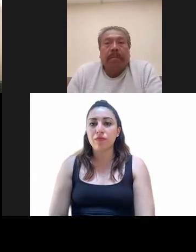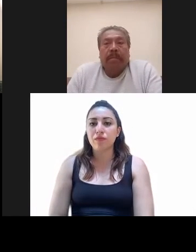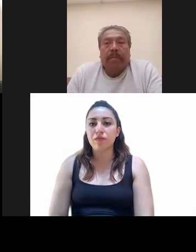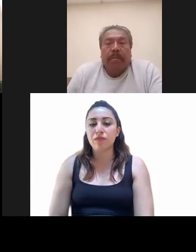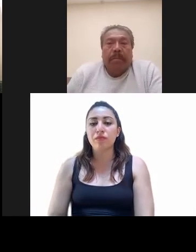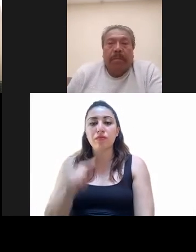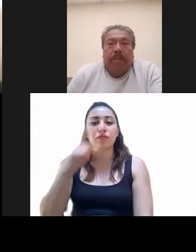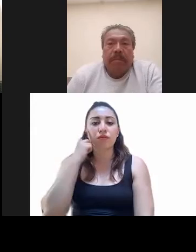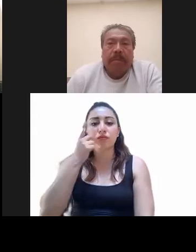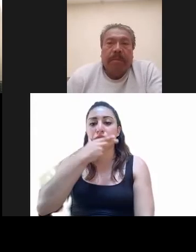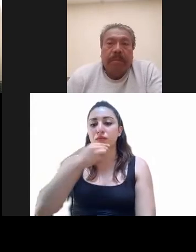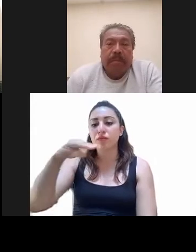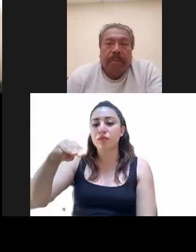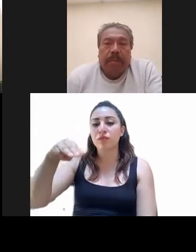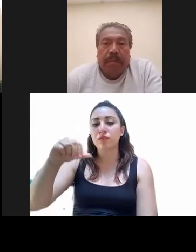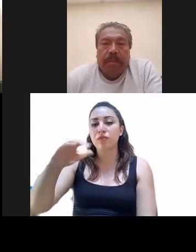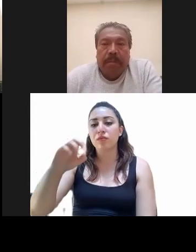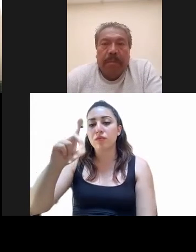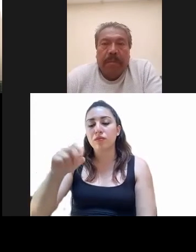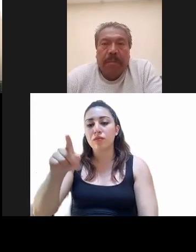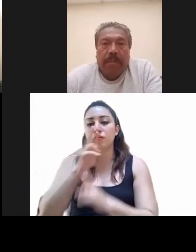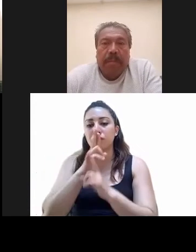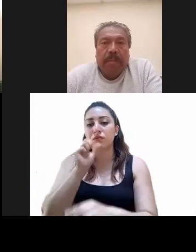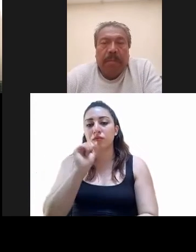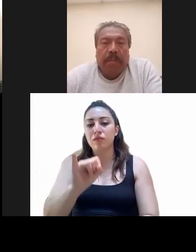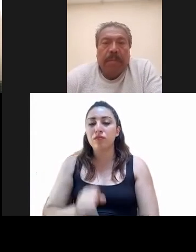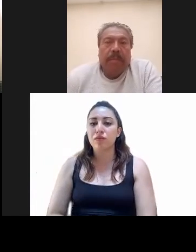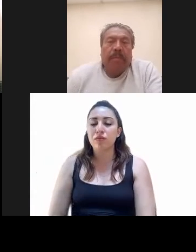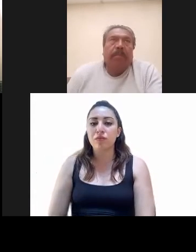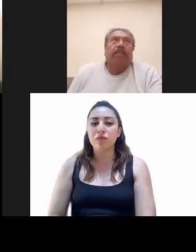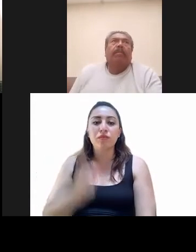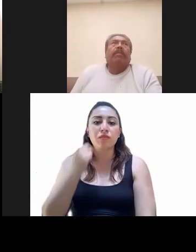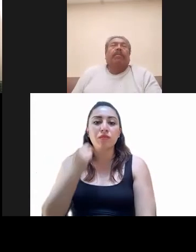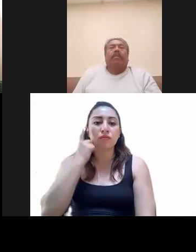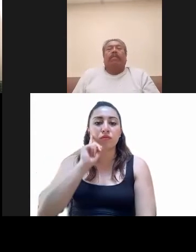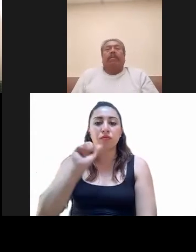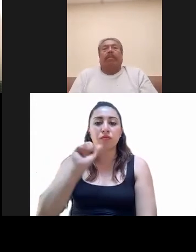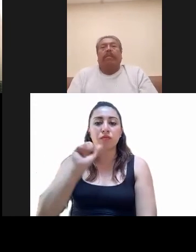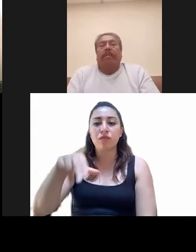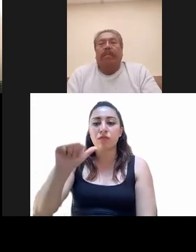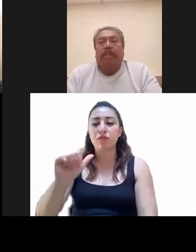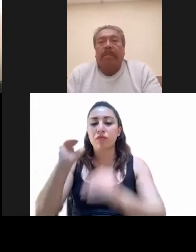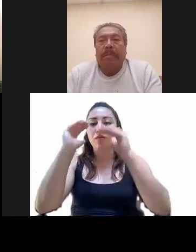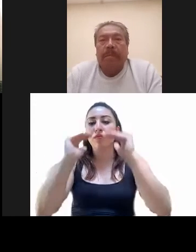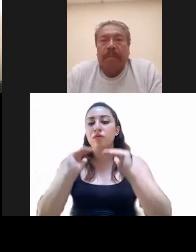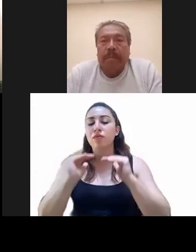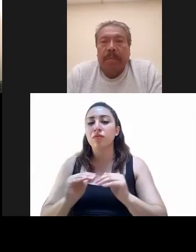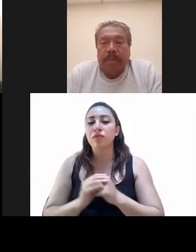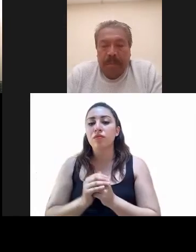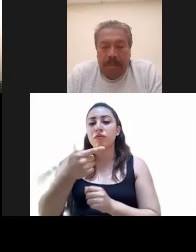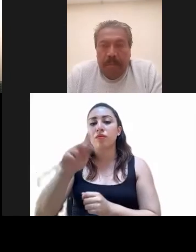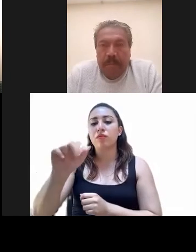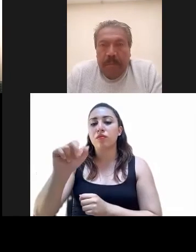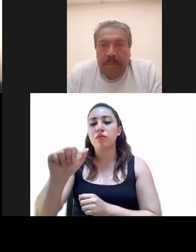Miguel Ángel Macero Escartín. Miguel Macedo, favor. Ana Patricia Váez Guerrero. Guadalupe Aguilar Solache.